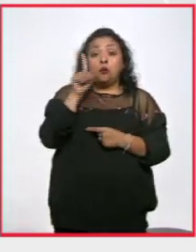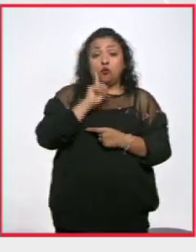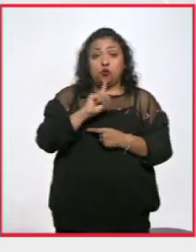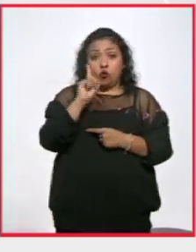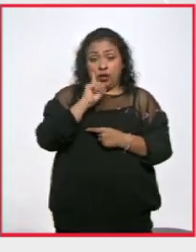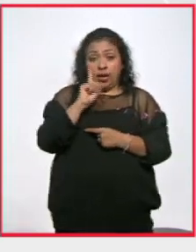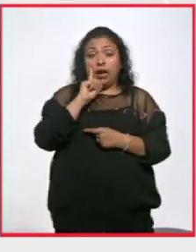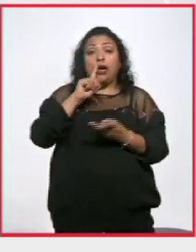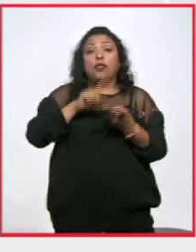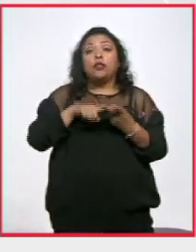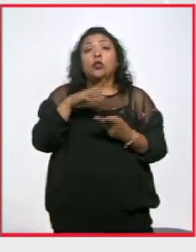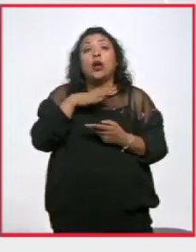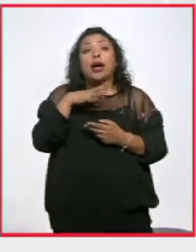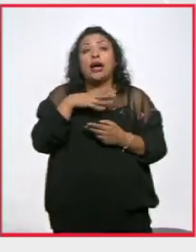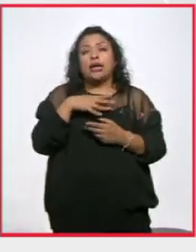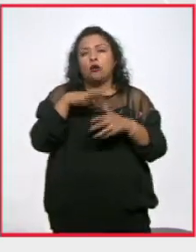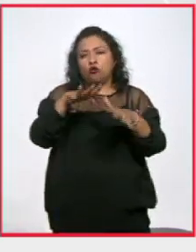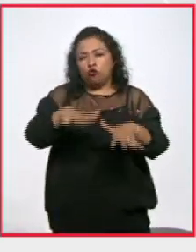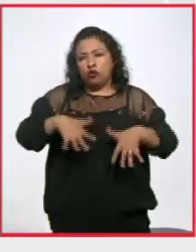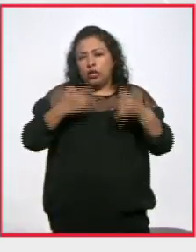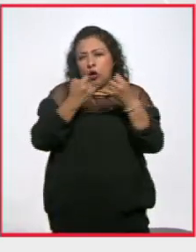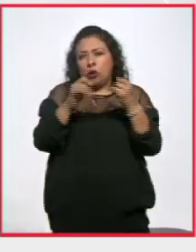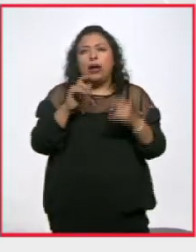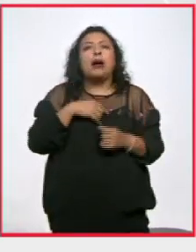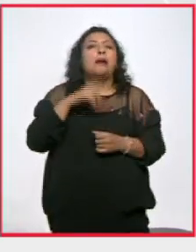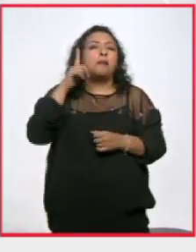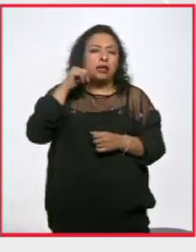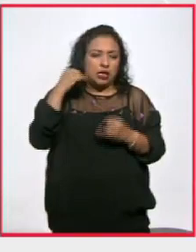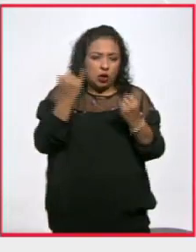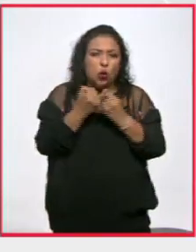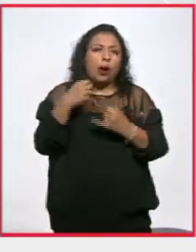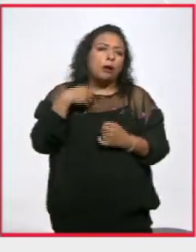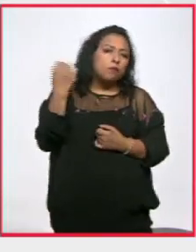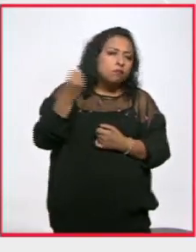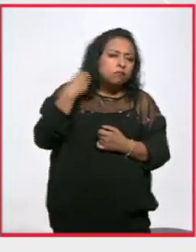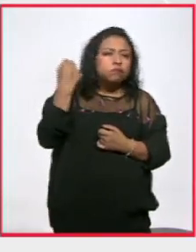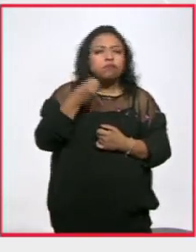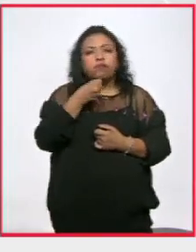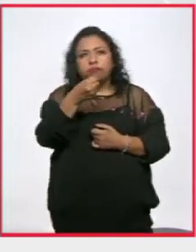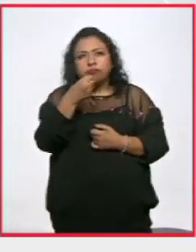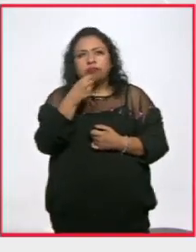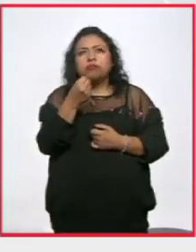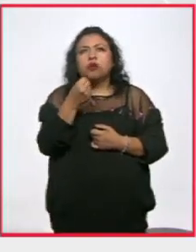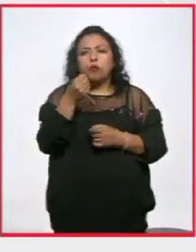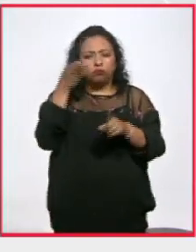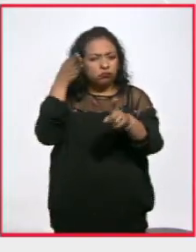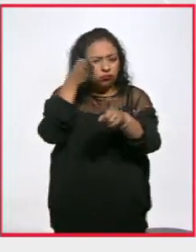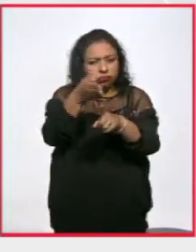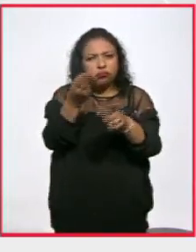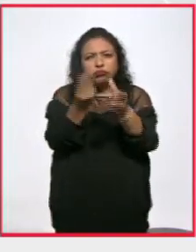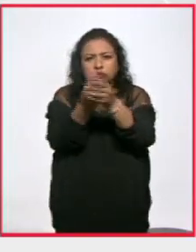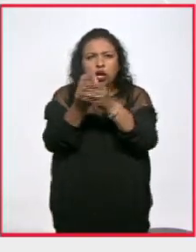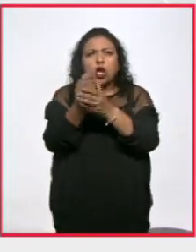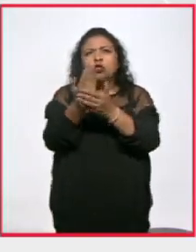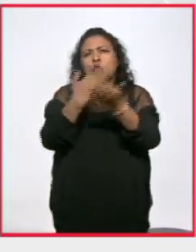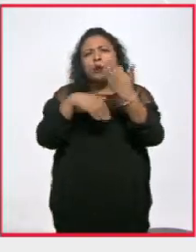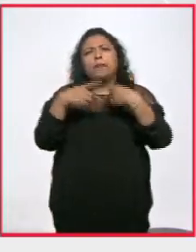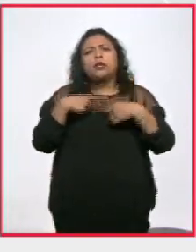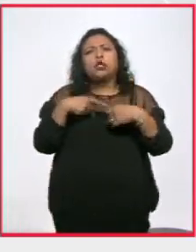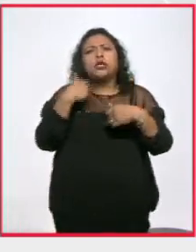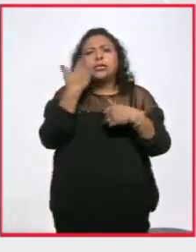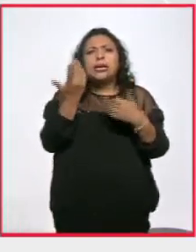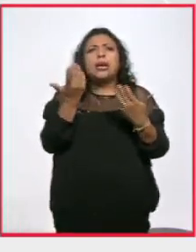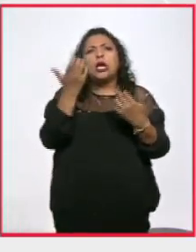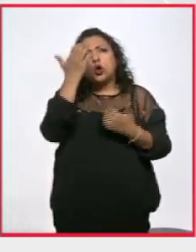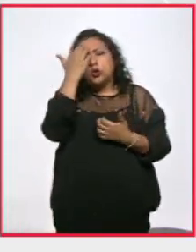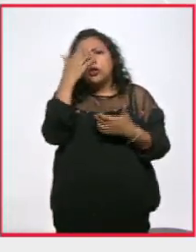tanto en la ceremonia inaugural como al día siguiente en una charla más cercana, más directa, más íntima con todo aquel que quiera acercarse a